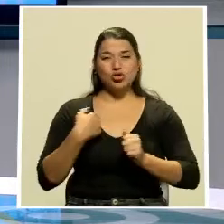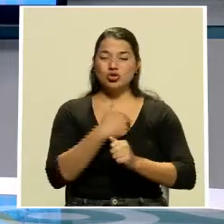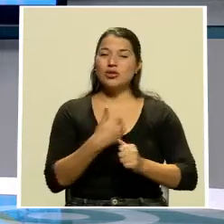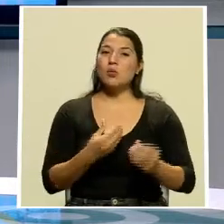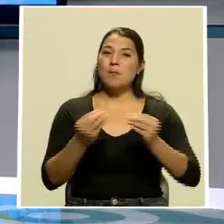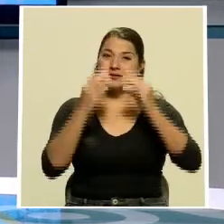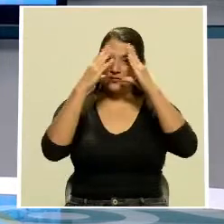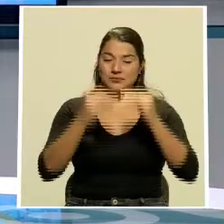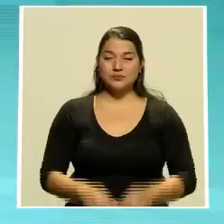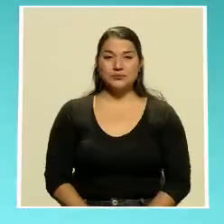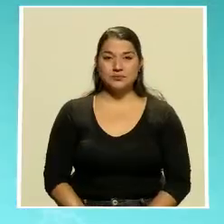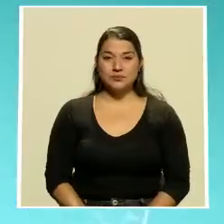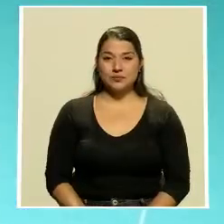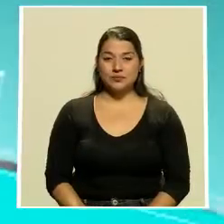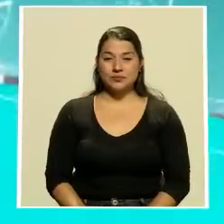información.